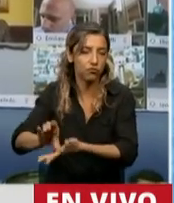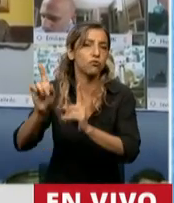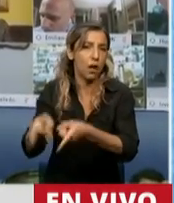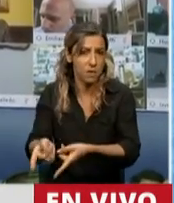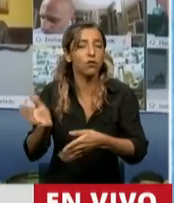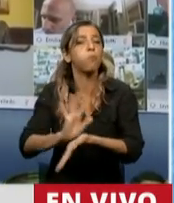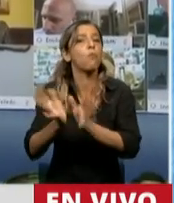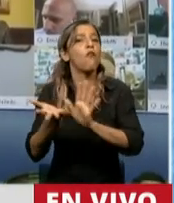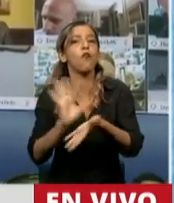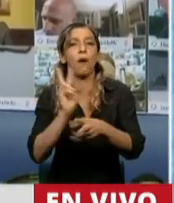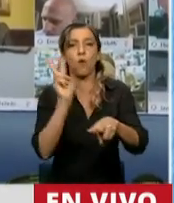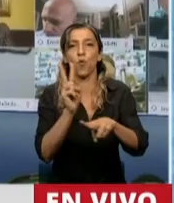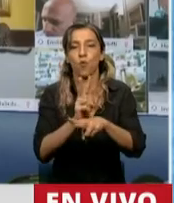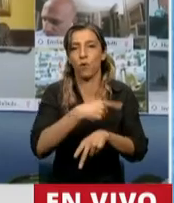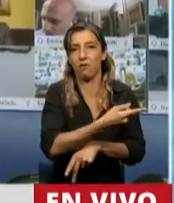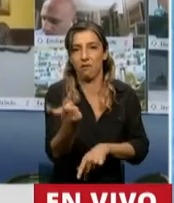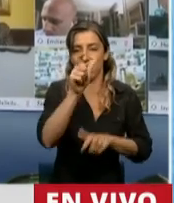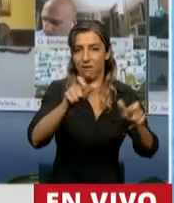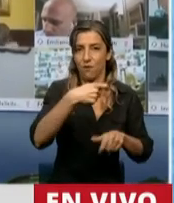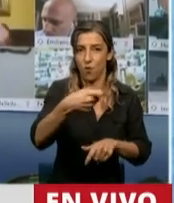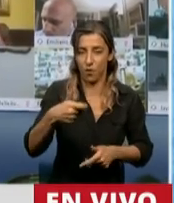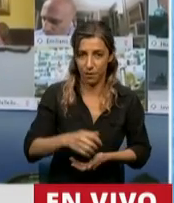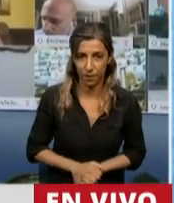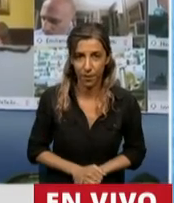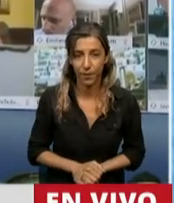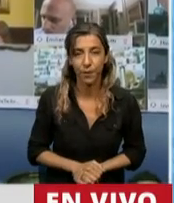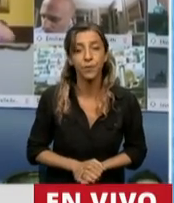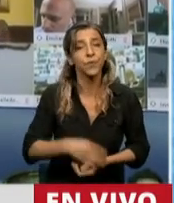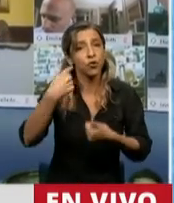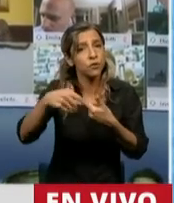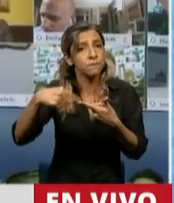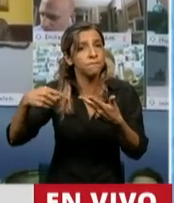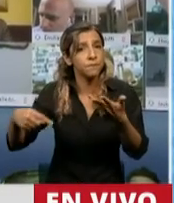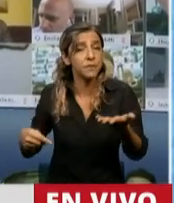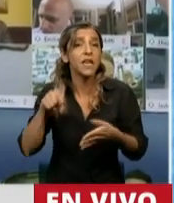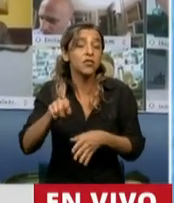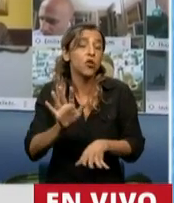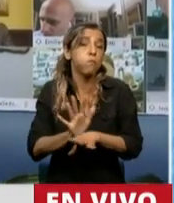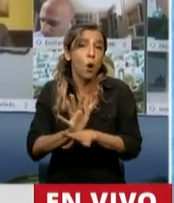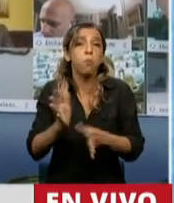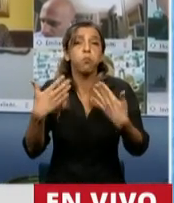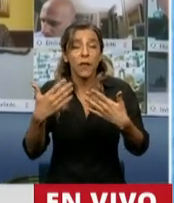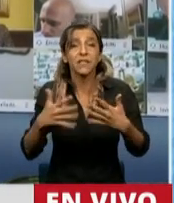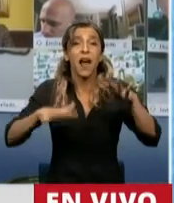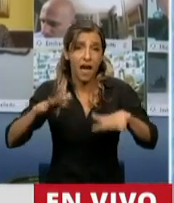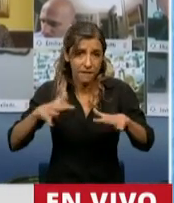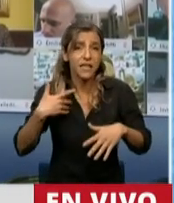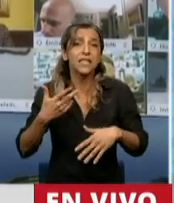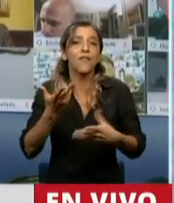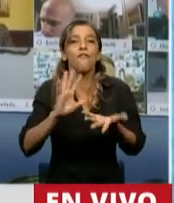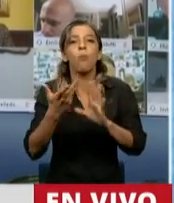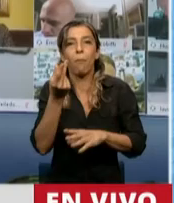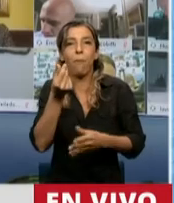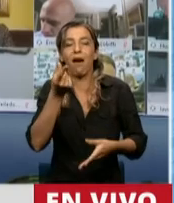tienen que ver con el bienestar de los jubilados. Y todo eso, o es una remuneración directa vía la jubilación,